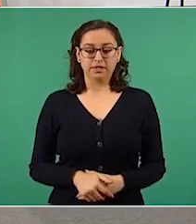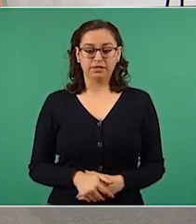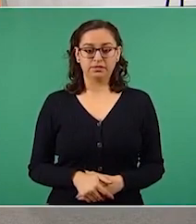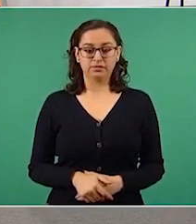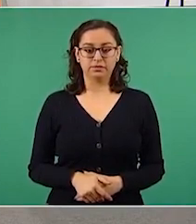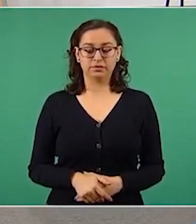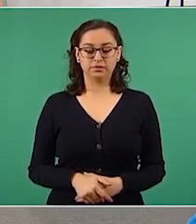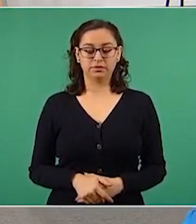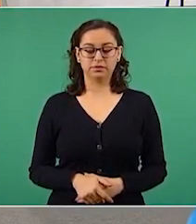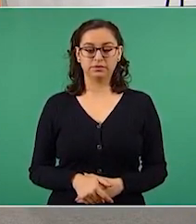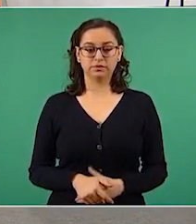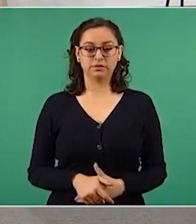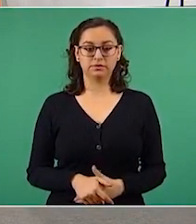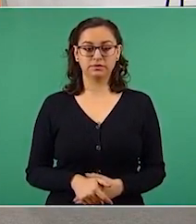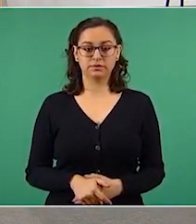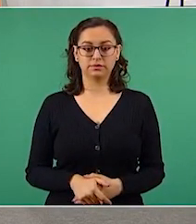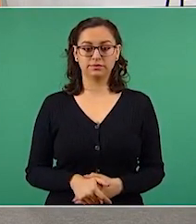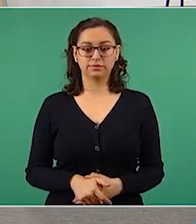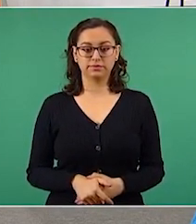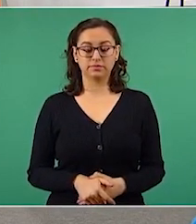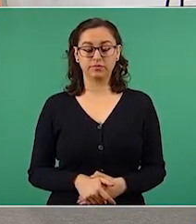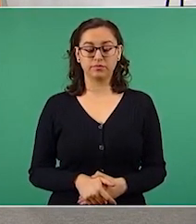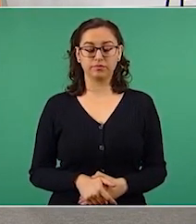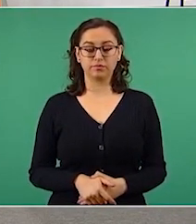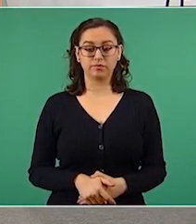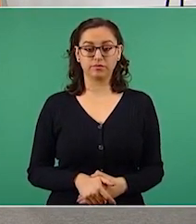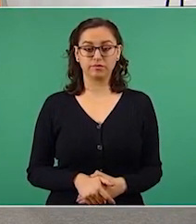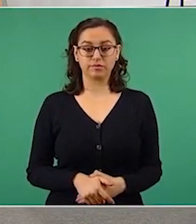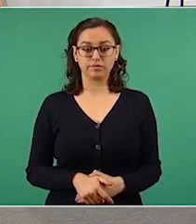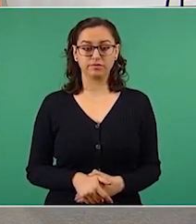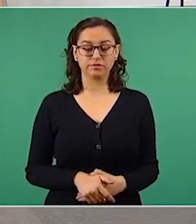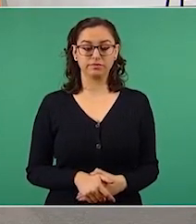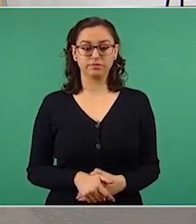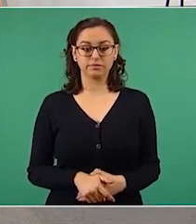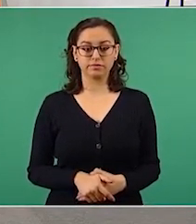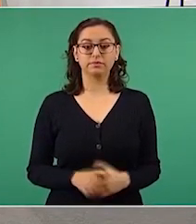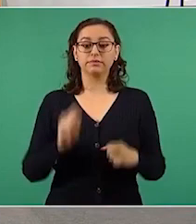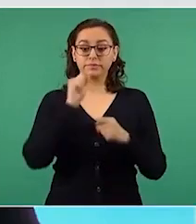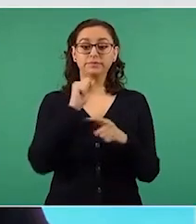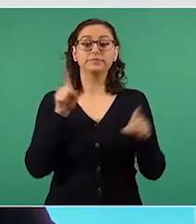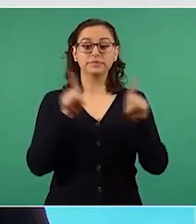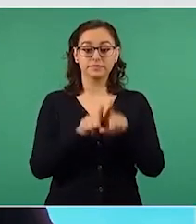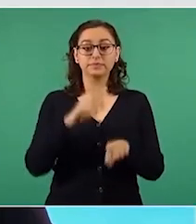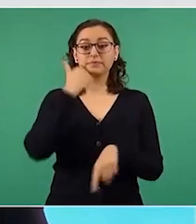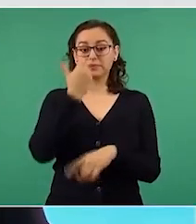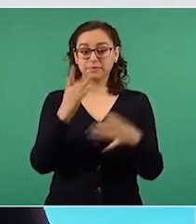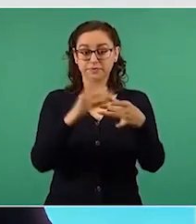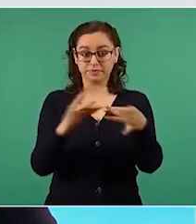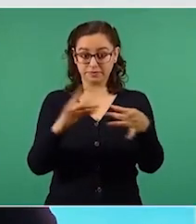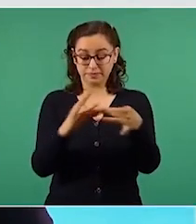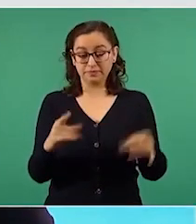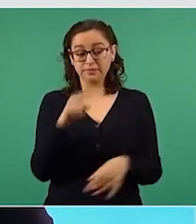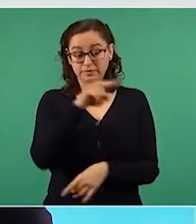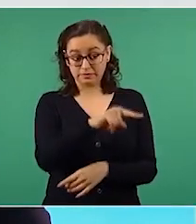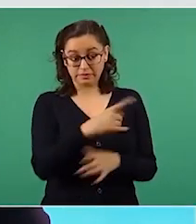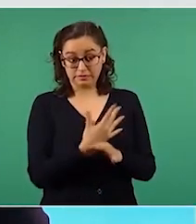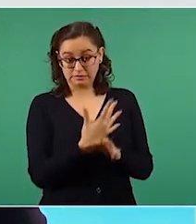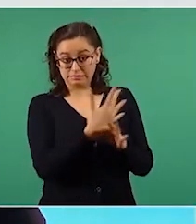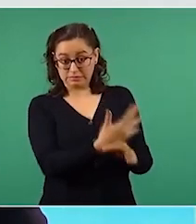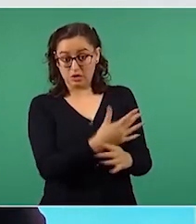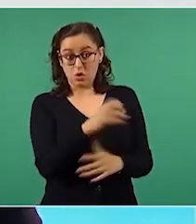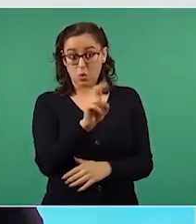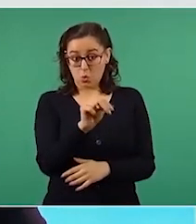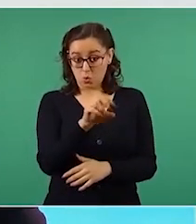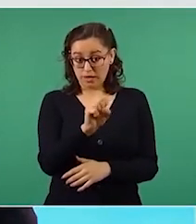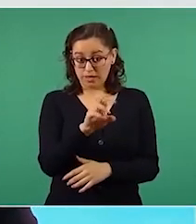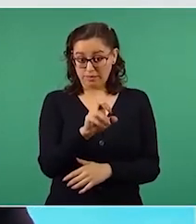Queremos también precisar una información. Queremos aclarar que el Universal sostiene sin pruebas que